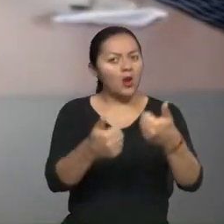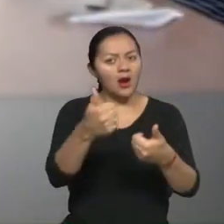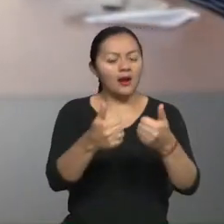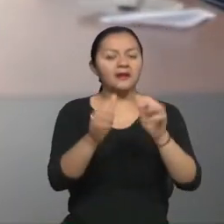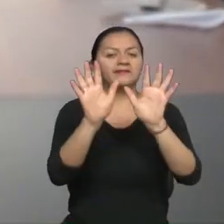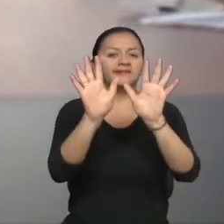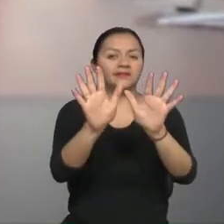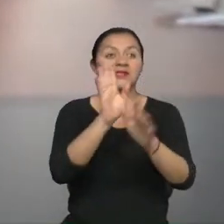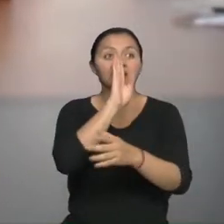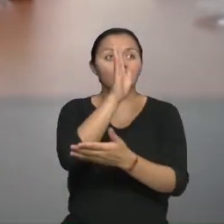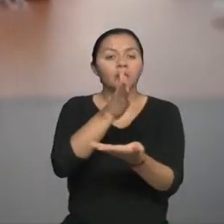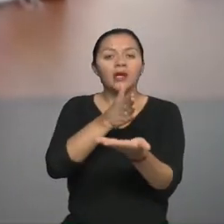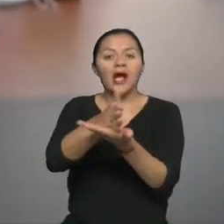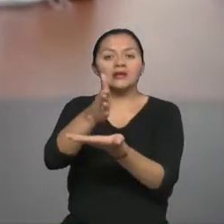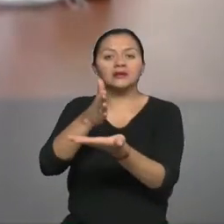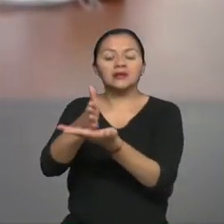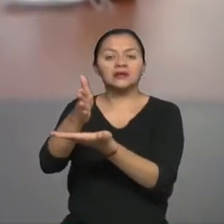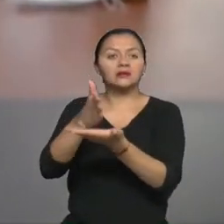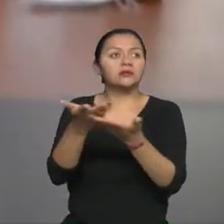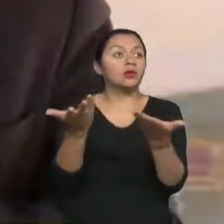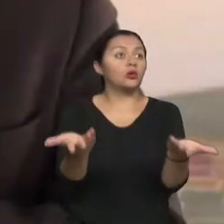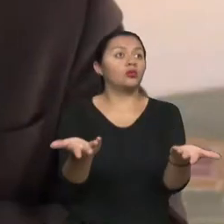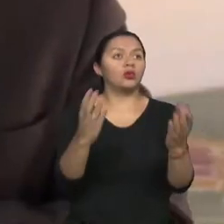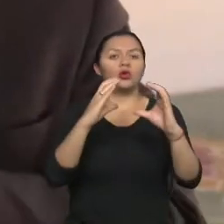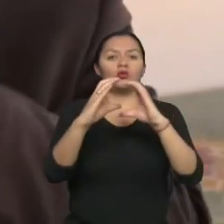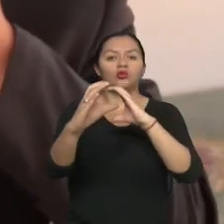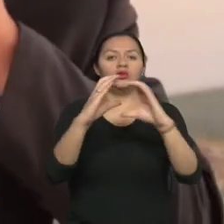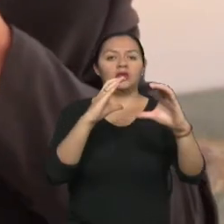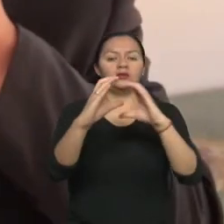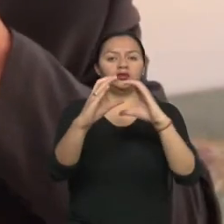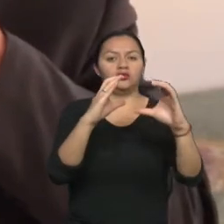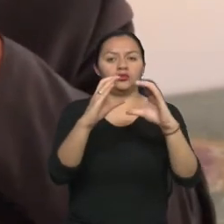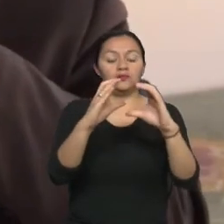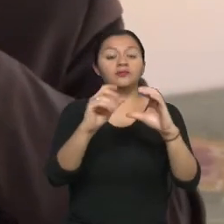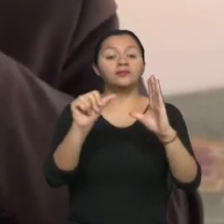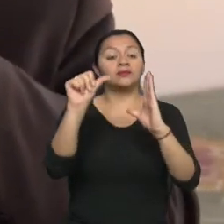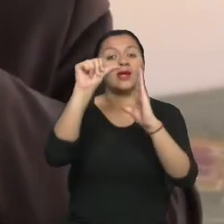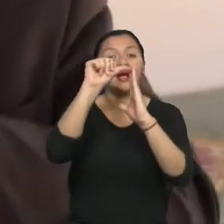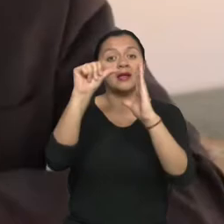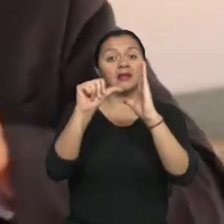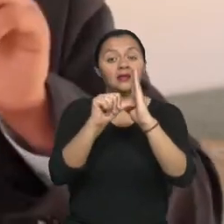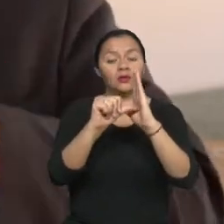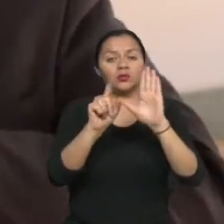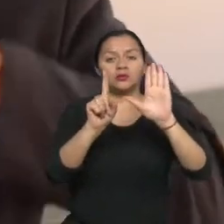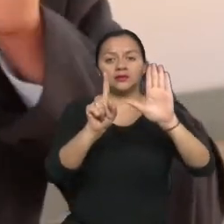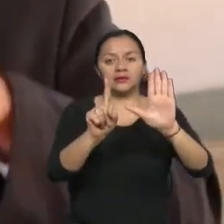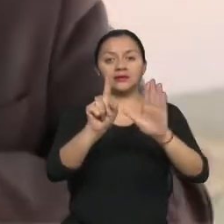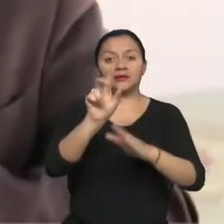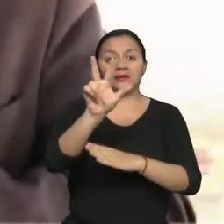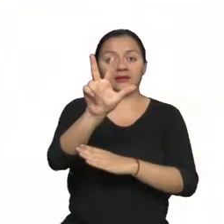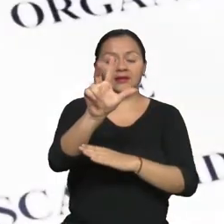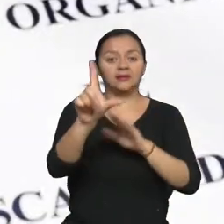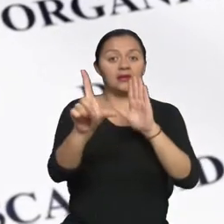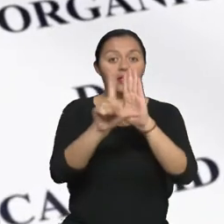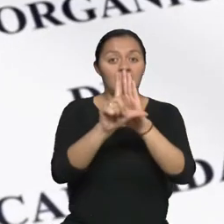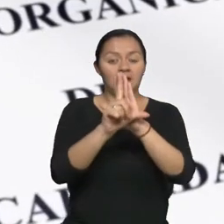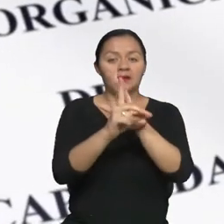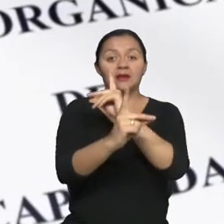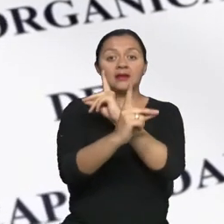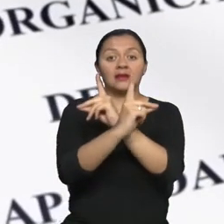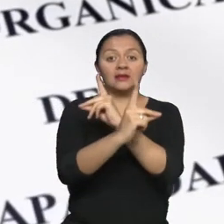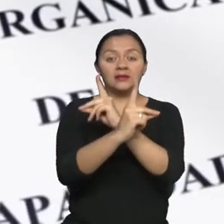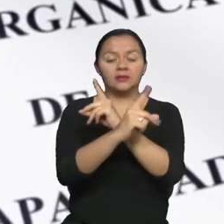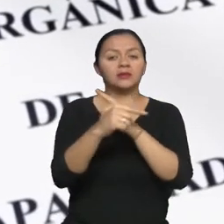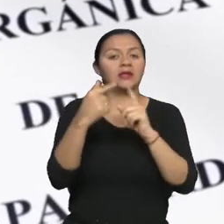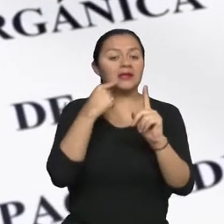es la accesibilidad a la comunicación. El artículo 63 de la Ley de Discapacidades garantiza